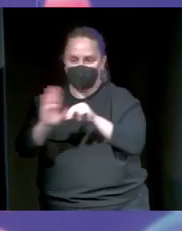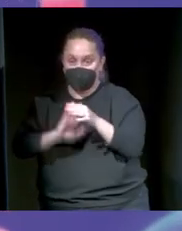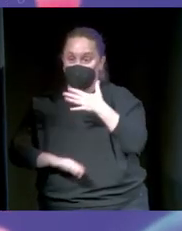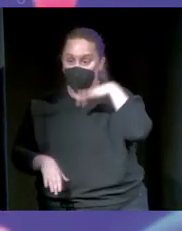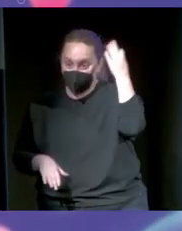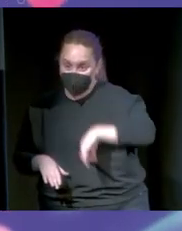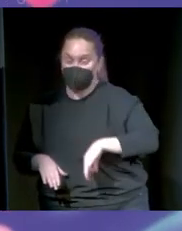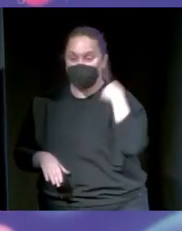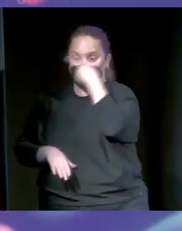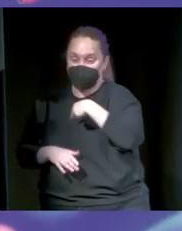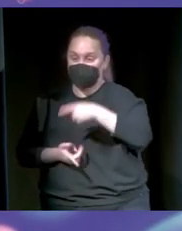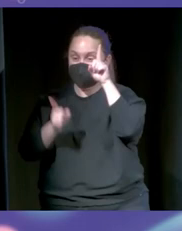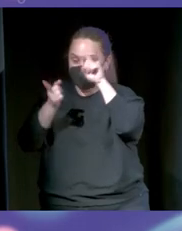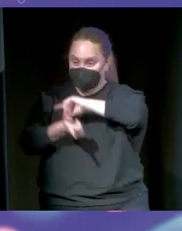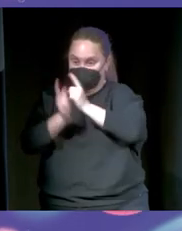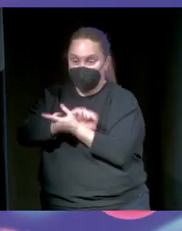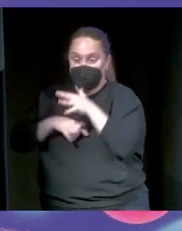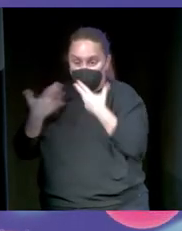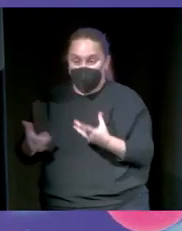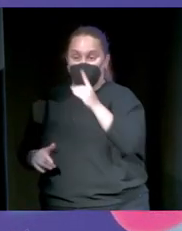deepfake lo puede hacer hasta un mono con dos pistolas.